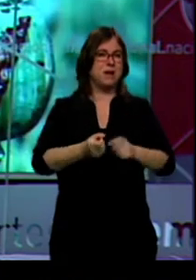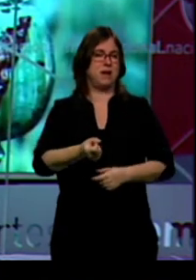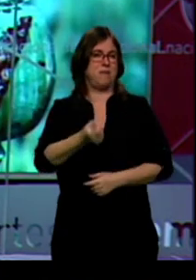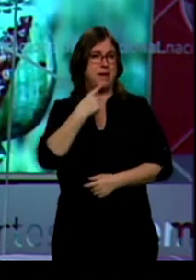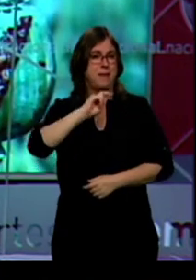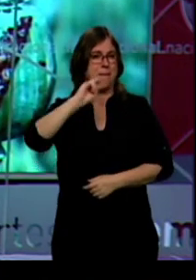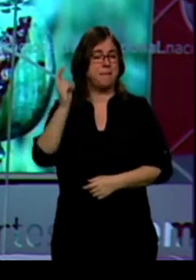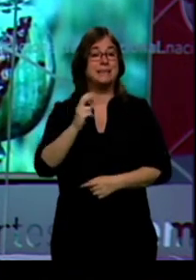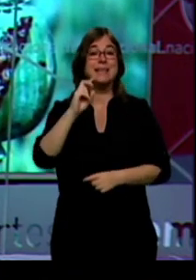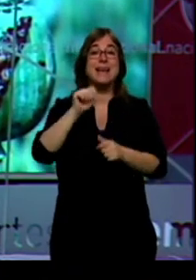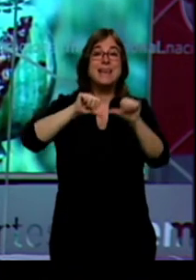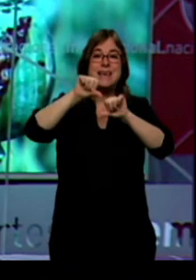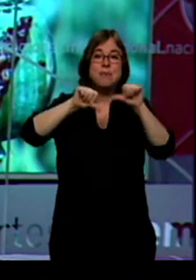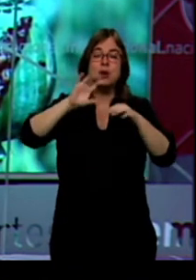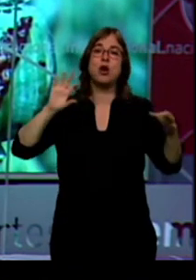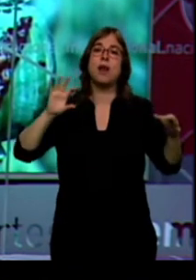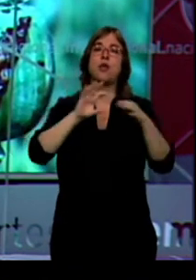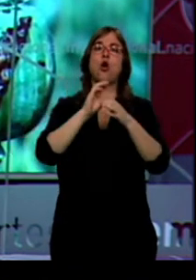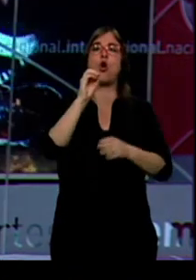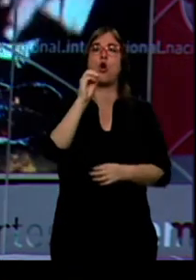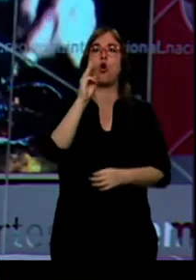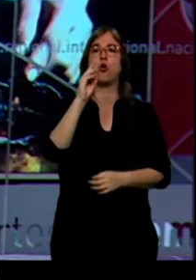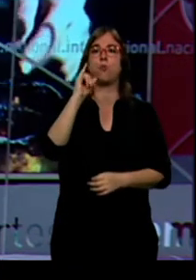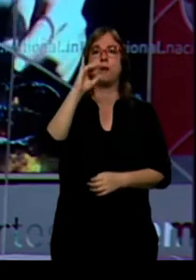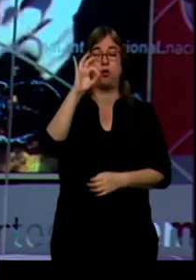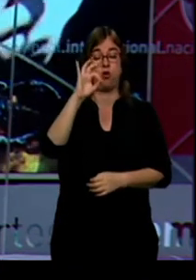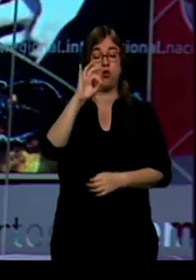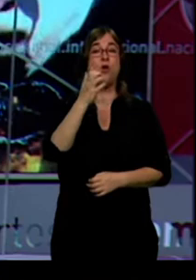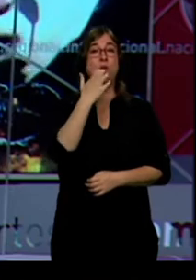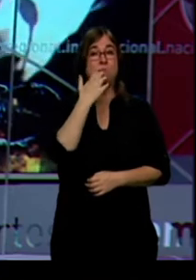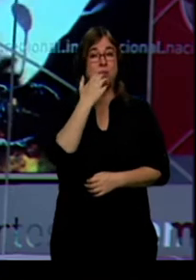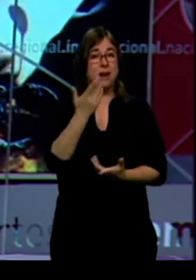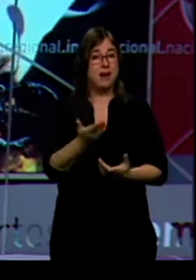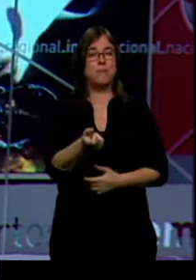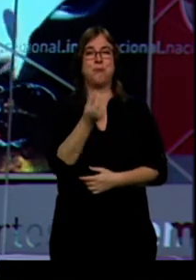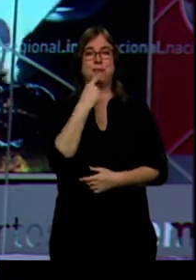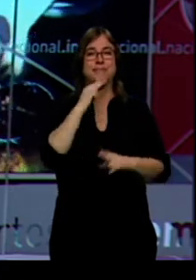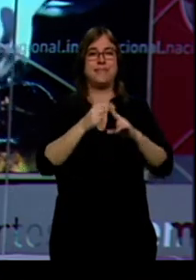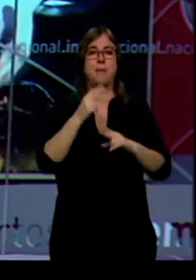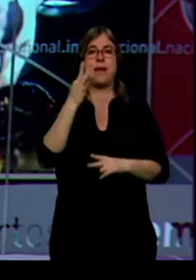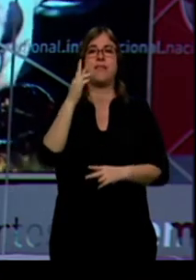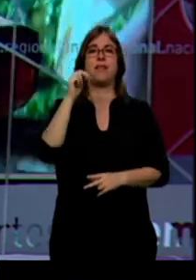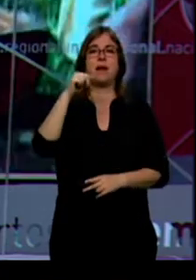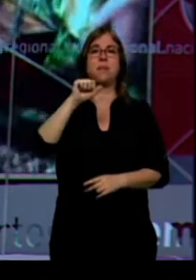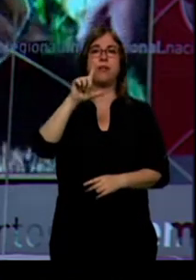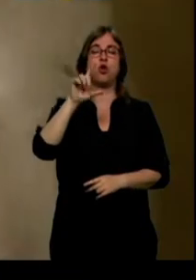químicos de los opiáceos. Detrás de esa denominación genérica están fármacos como el tramadol o la codeína.